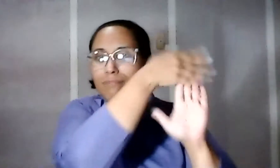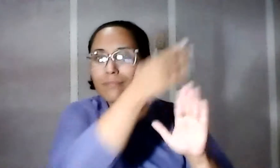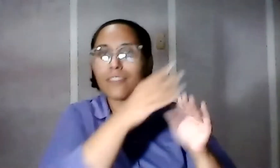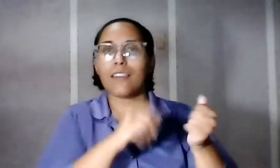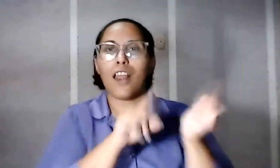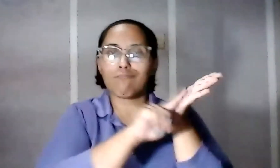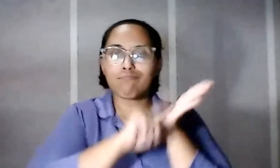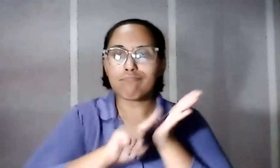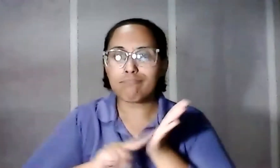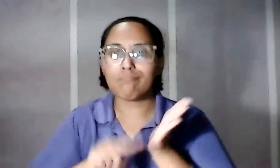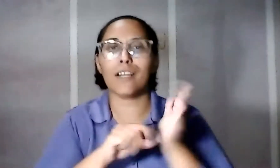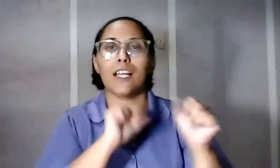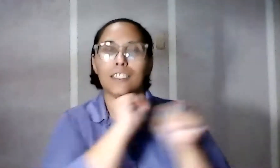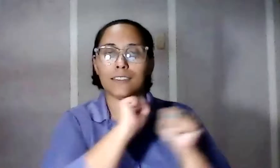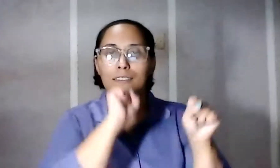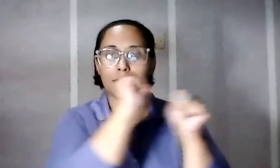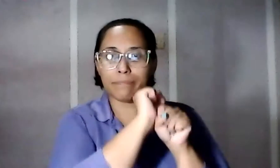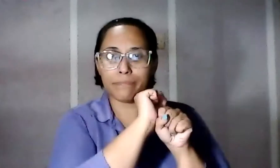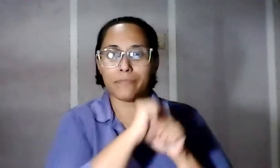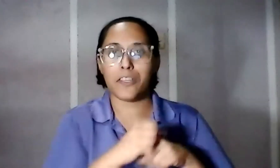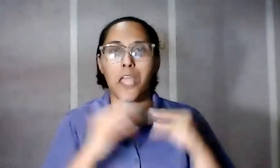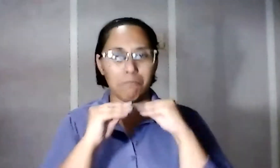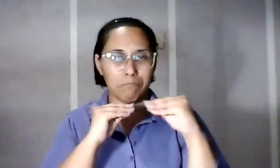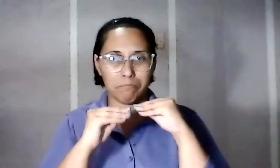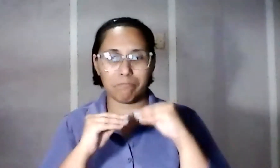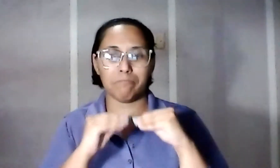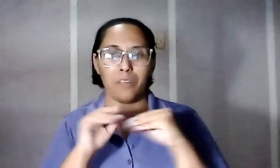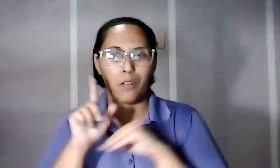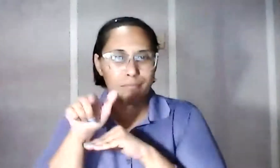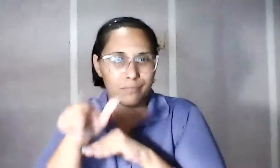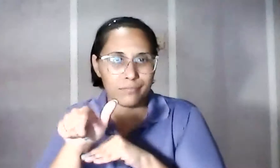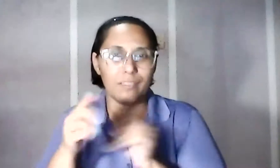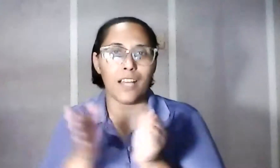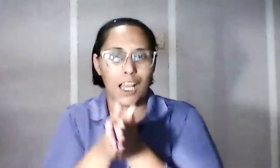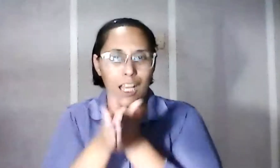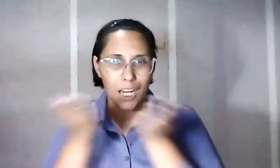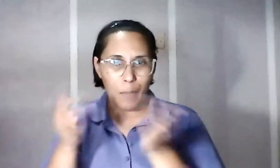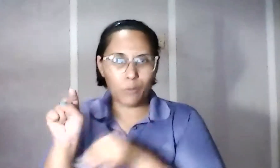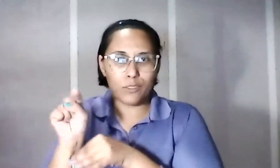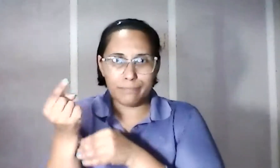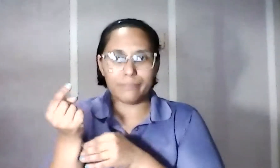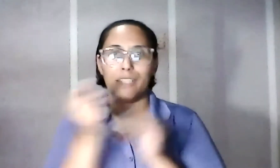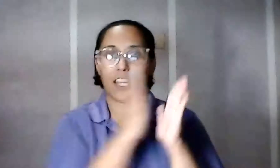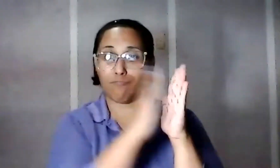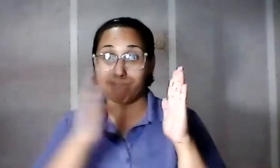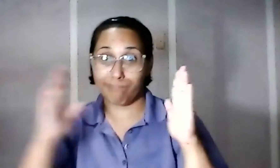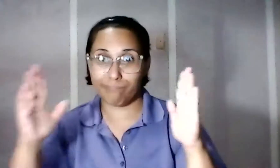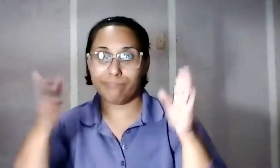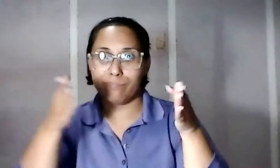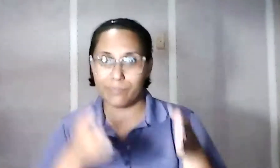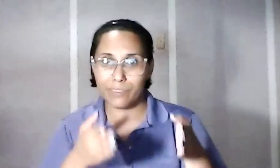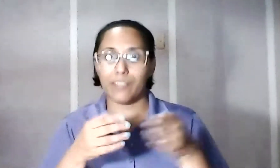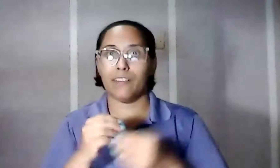y la escritura de este trabajo que él editó posteriormente. El libro está en las principales librerías del país,